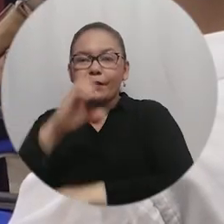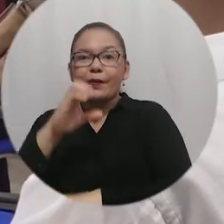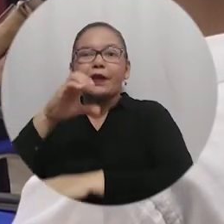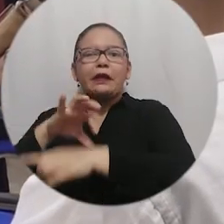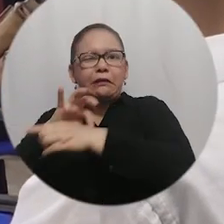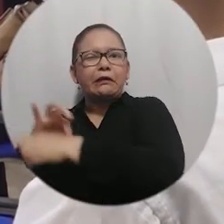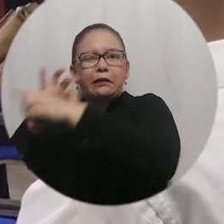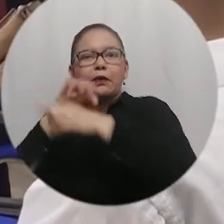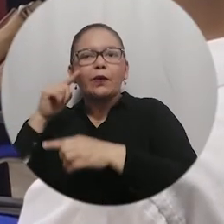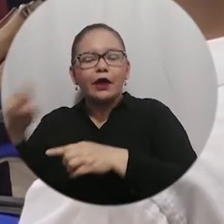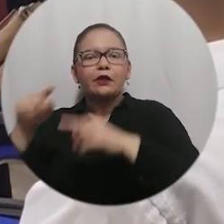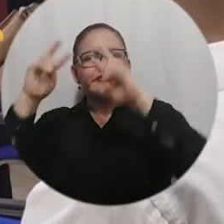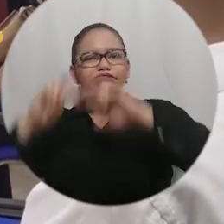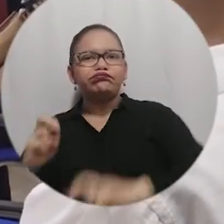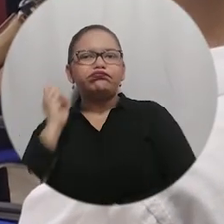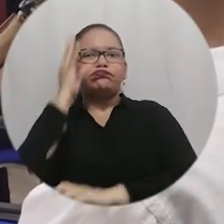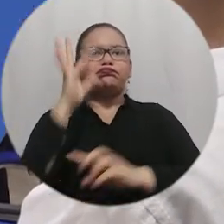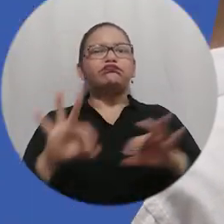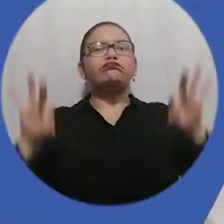en la región Caribe.